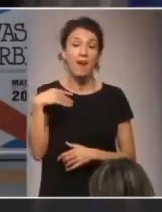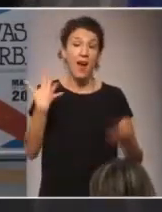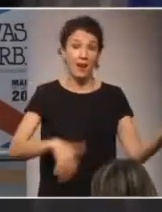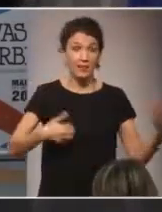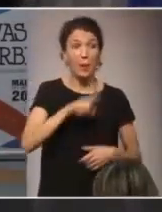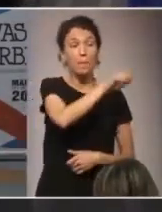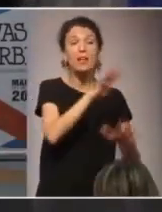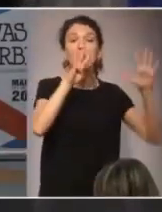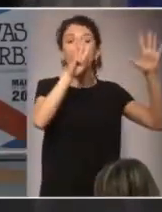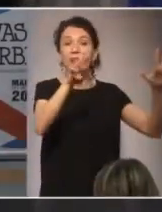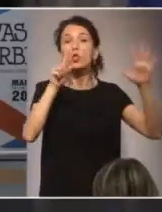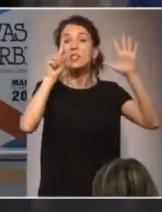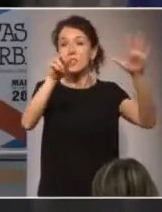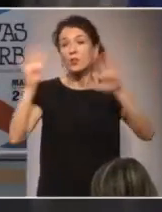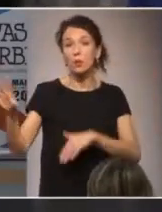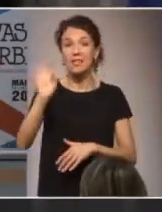1969.